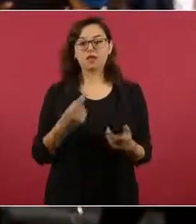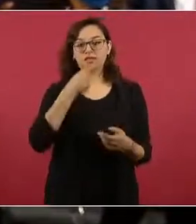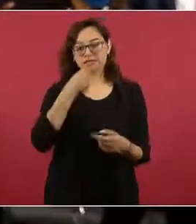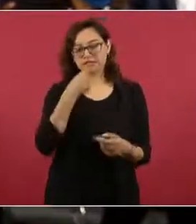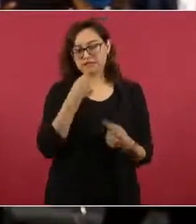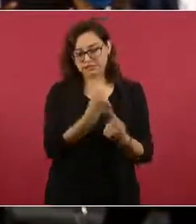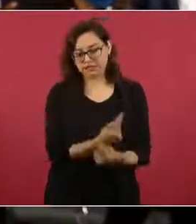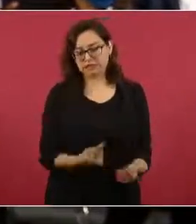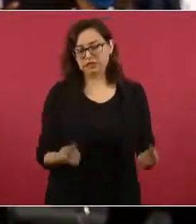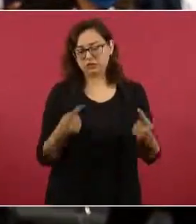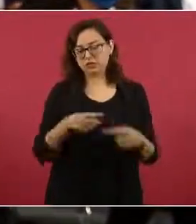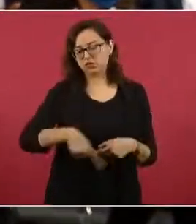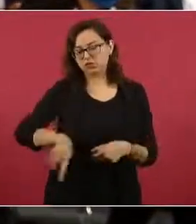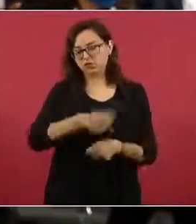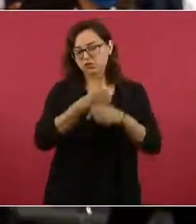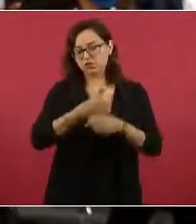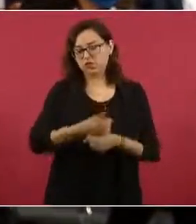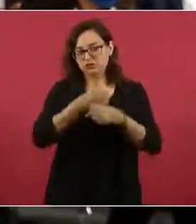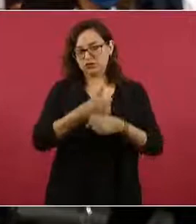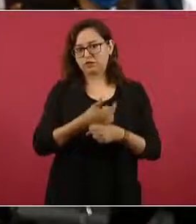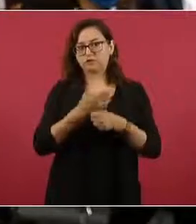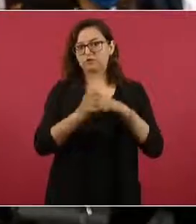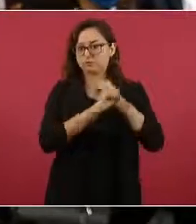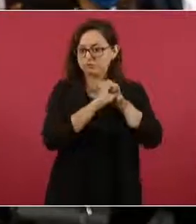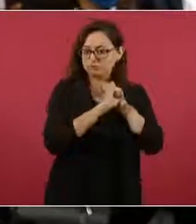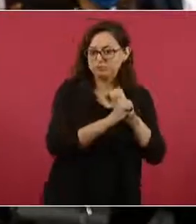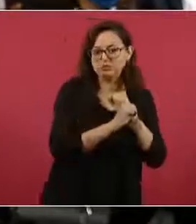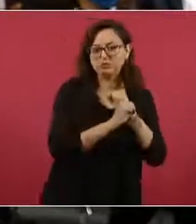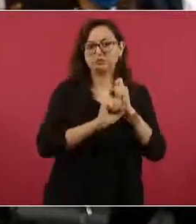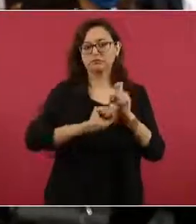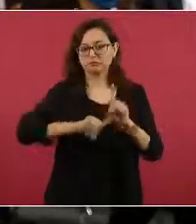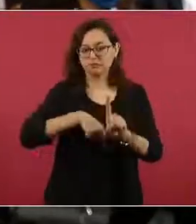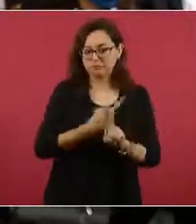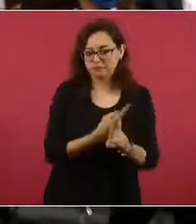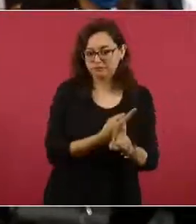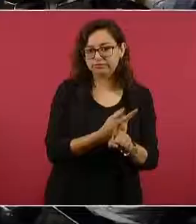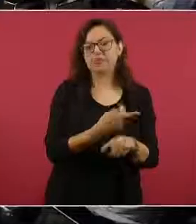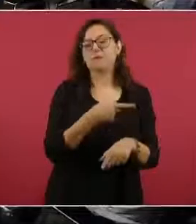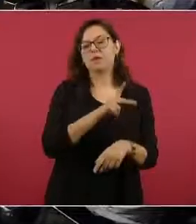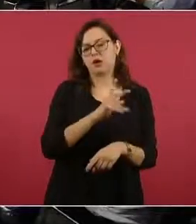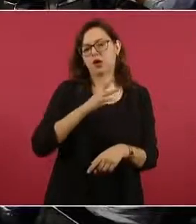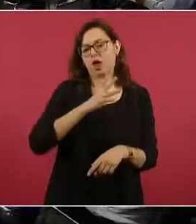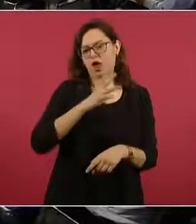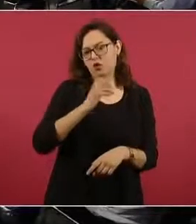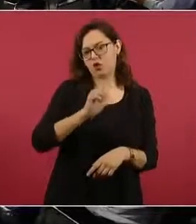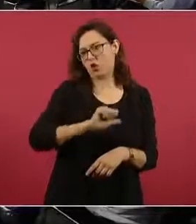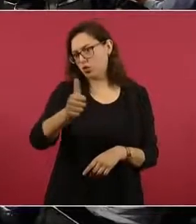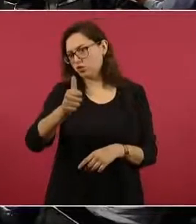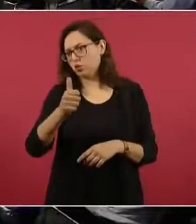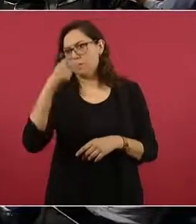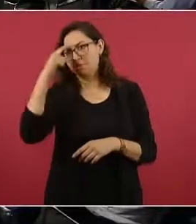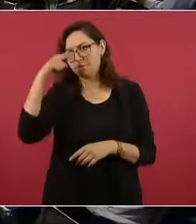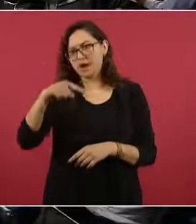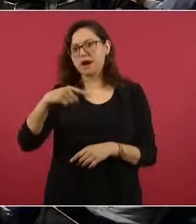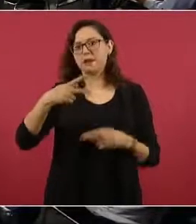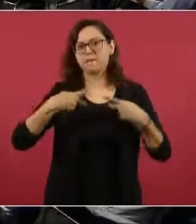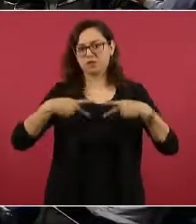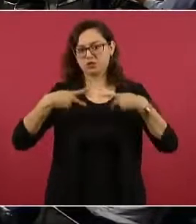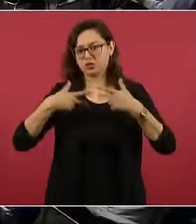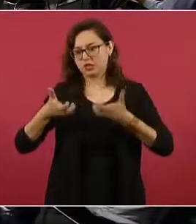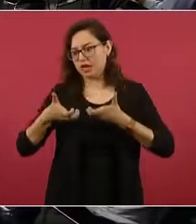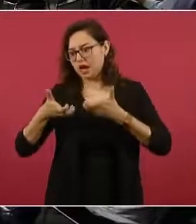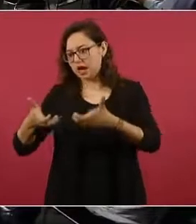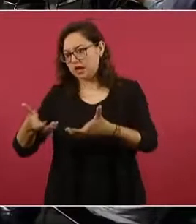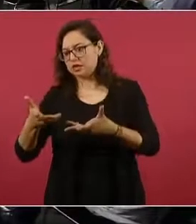víctimas de trata de personas, pero también pueden ser personas en situación de calle o adultos mayores,